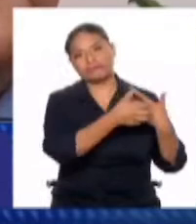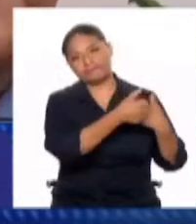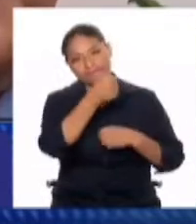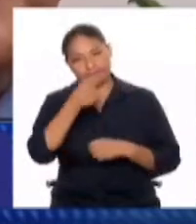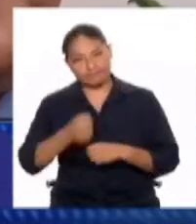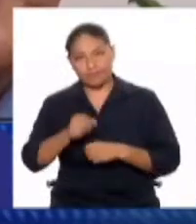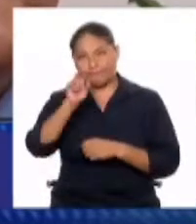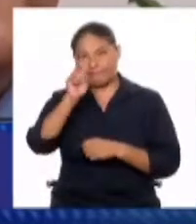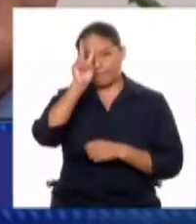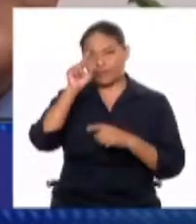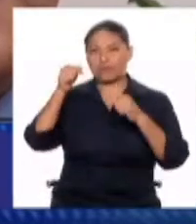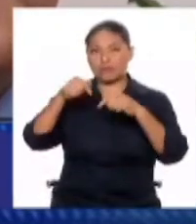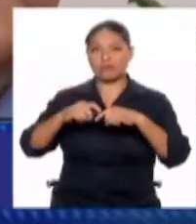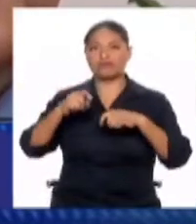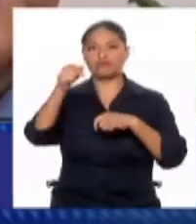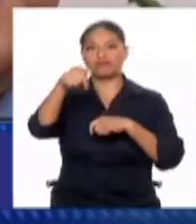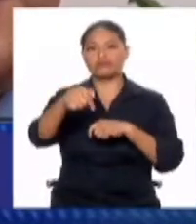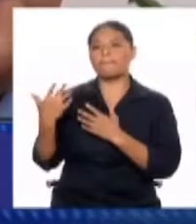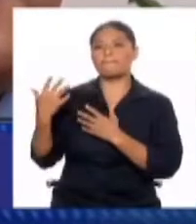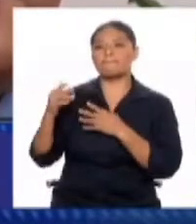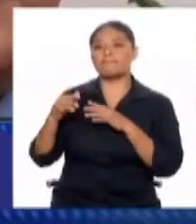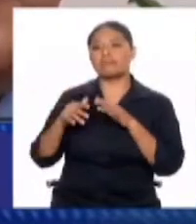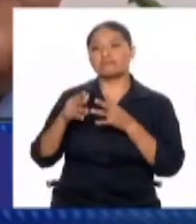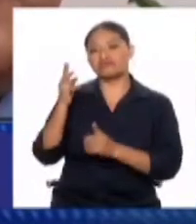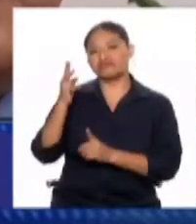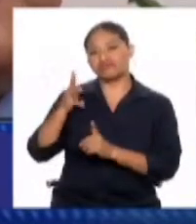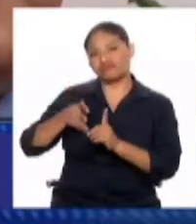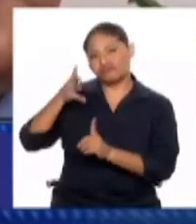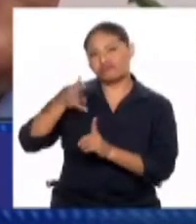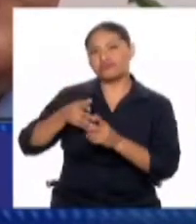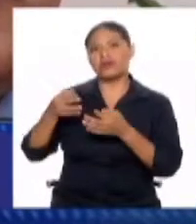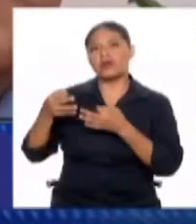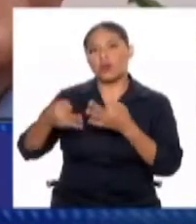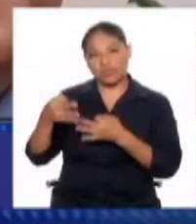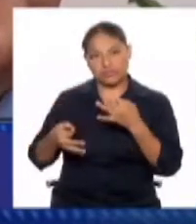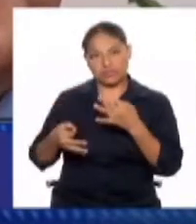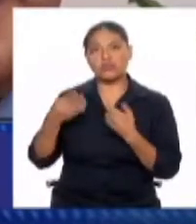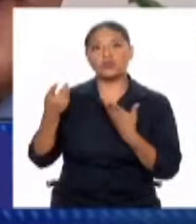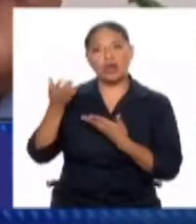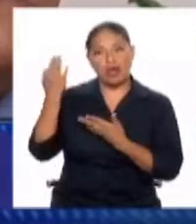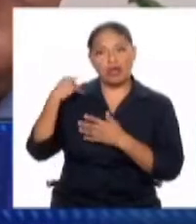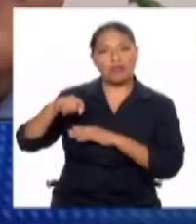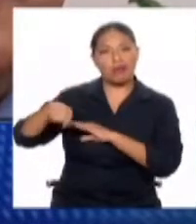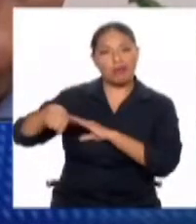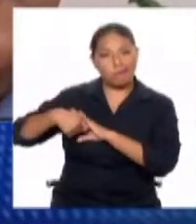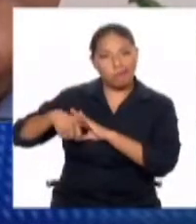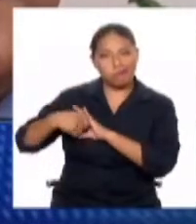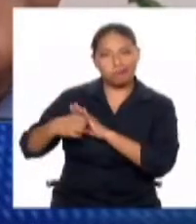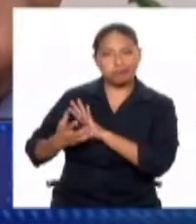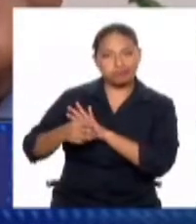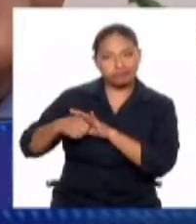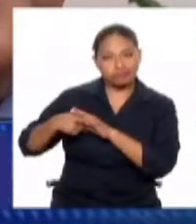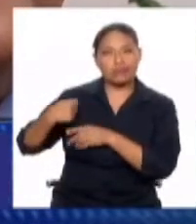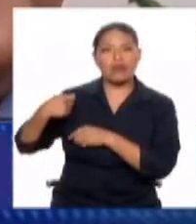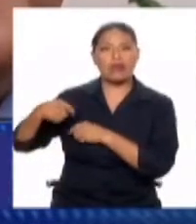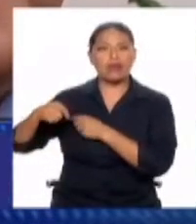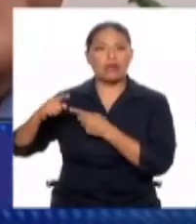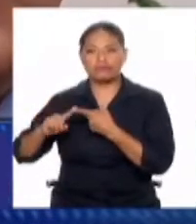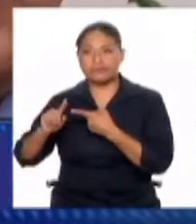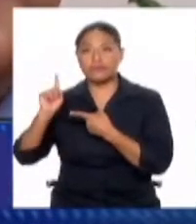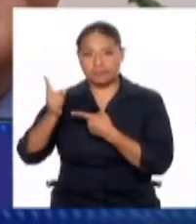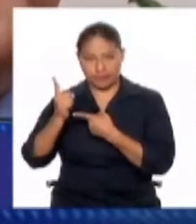nuestro país por los delitos vinculados al cobro de coimas y actos de corrupción en el